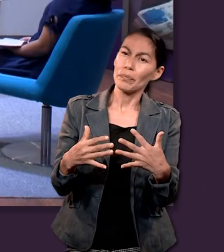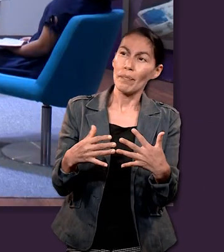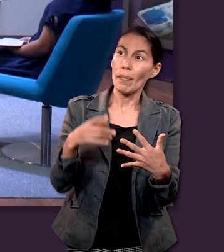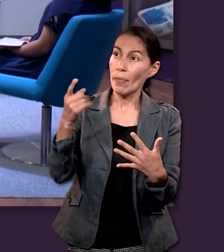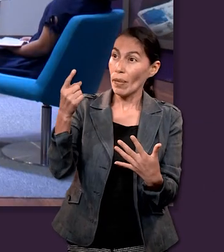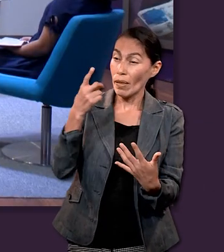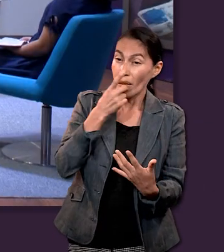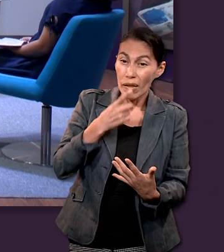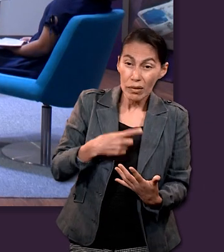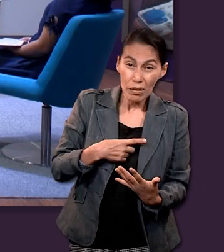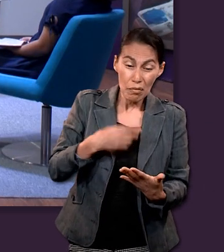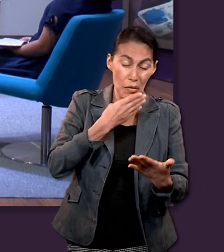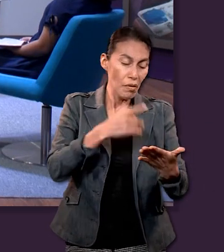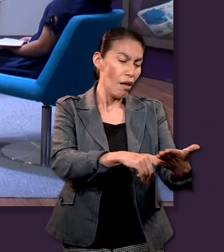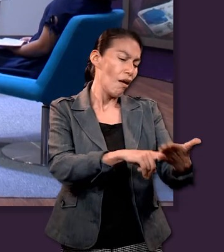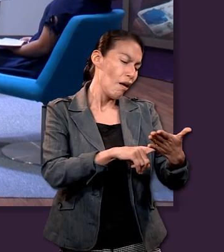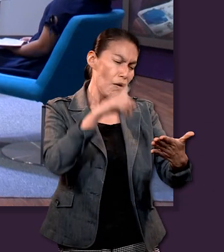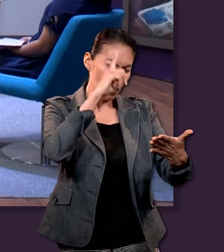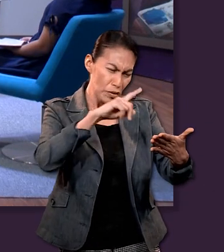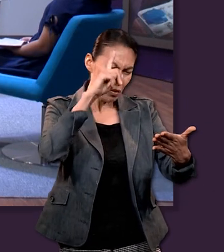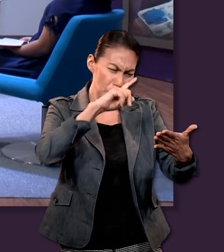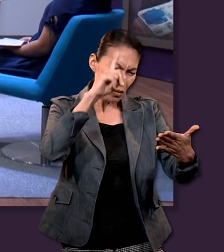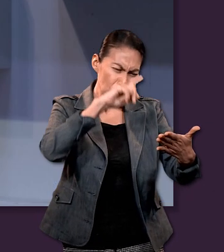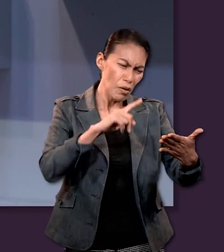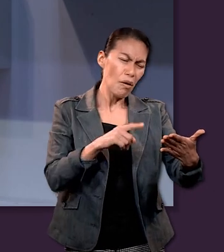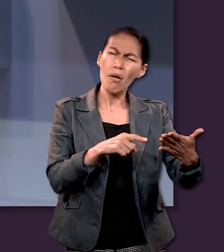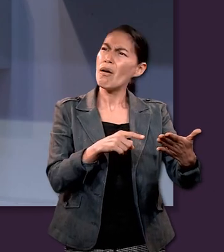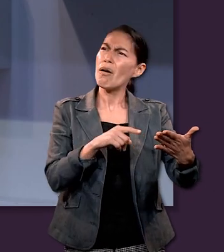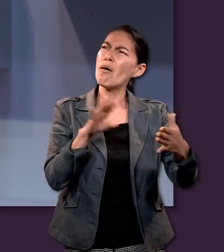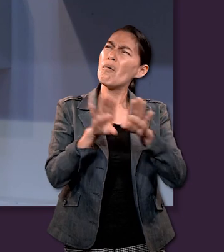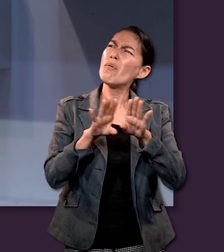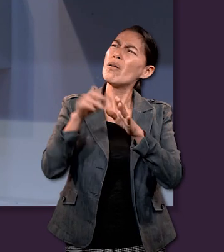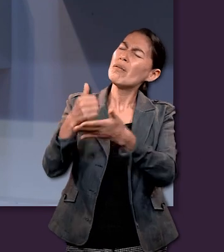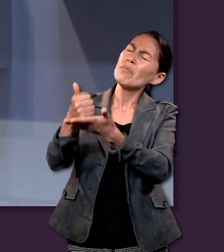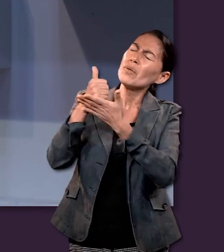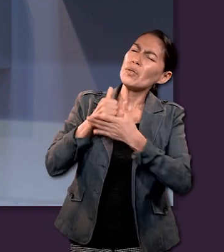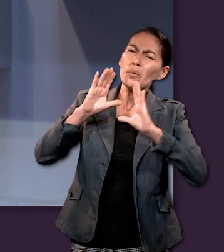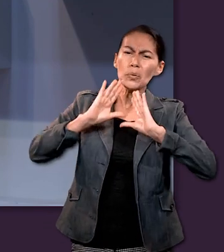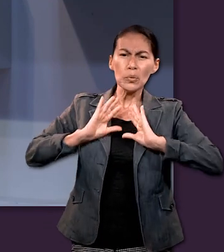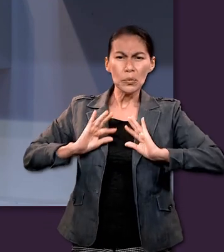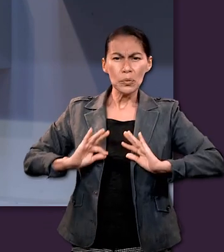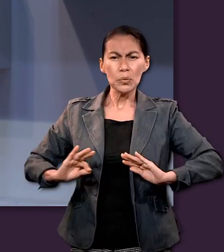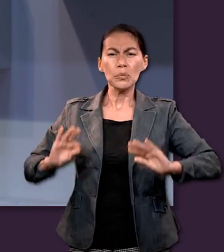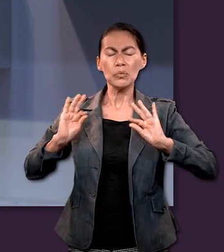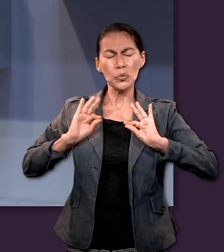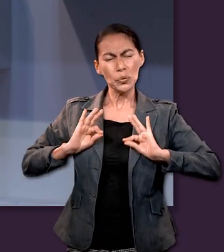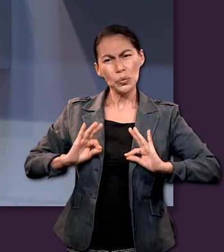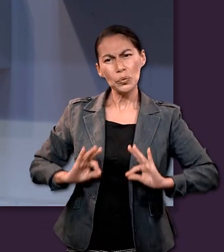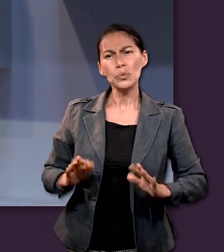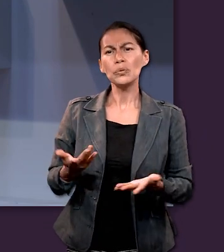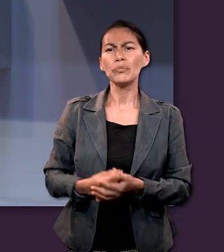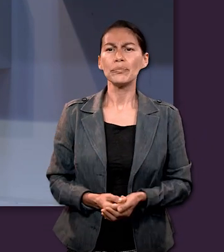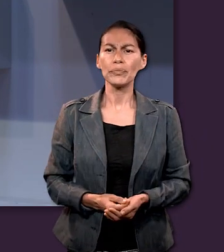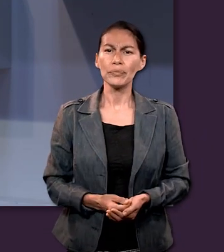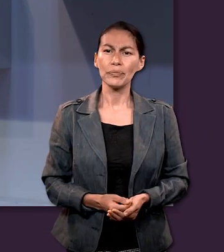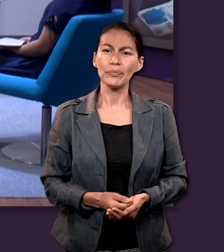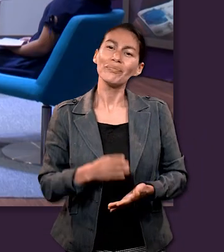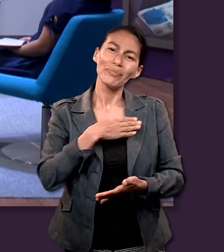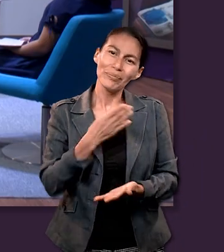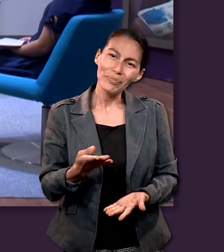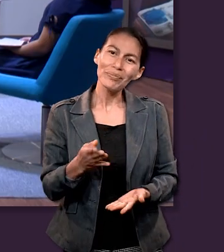que él está para reconfortarnos y ayudarnos bueno me gustaría ir concluyendo